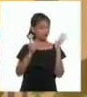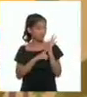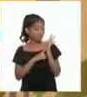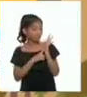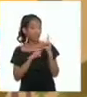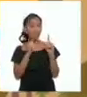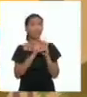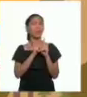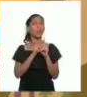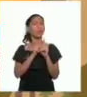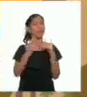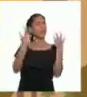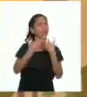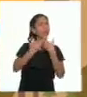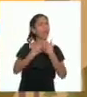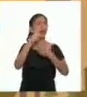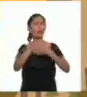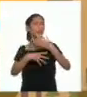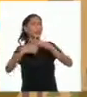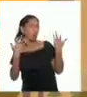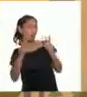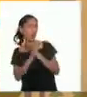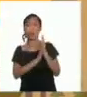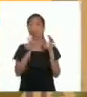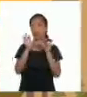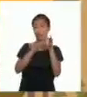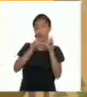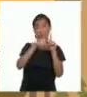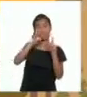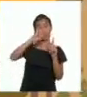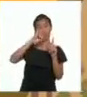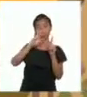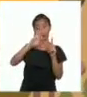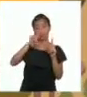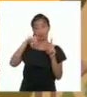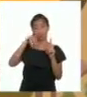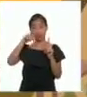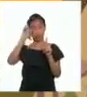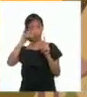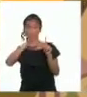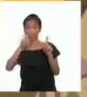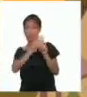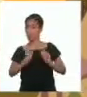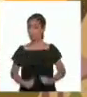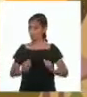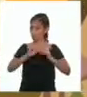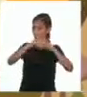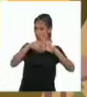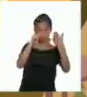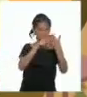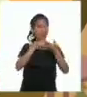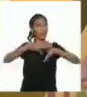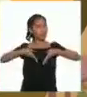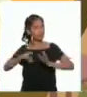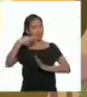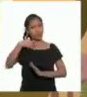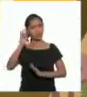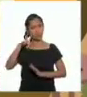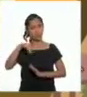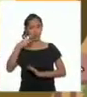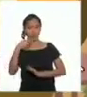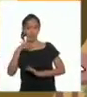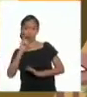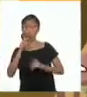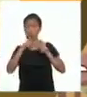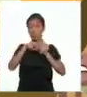qué tienen en común los textos habla sobre la vida de Faustino Sánchez Carrión nació en Guamachuco e hizo mucho por nuestro país